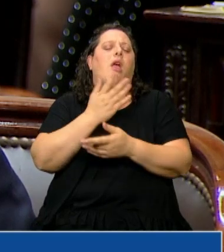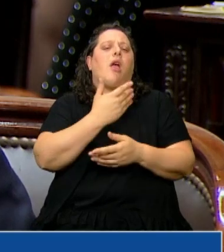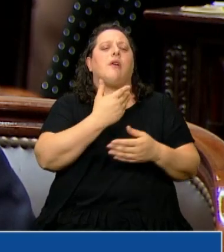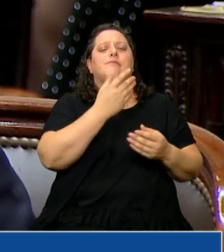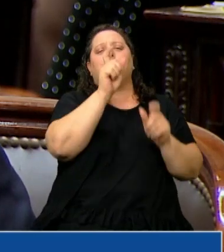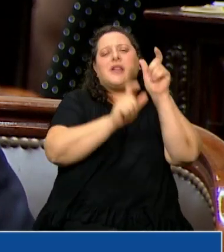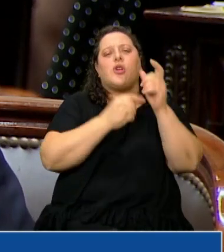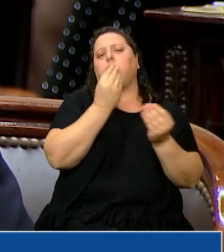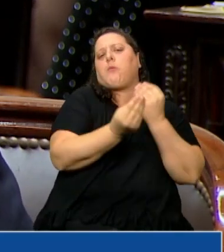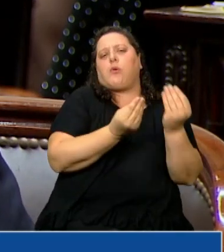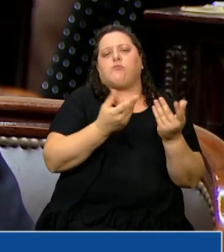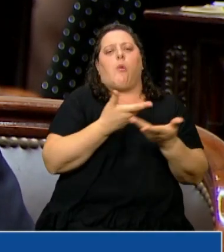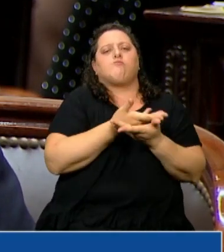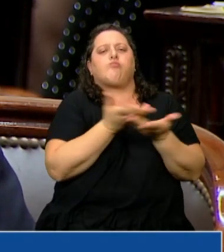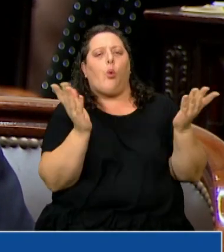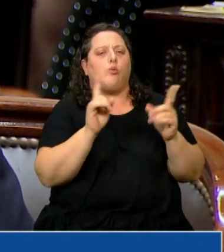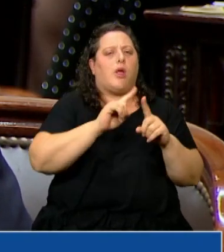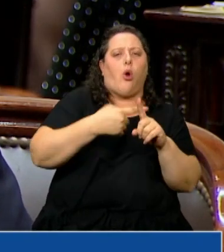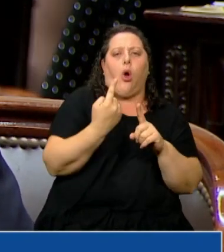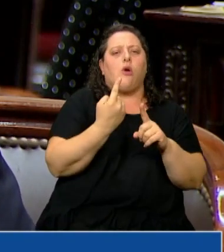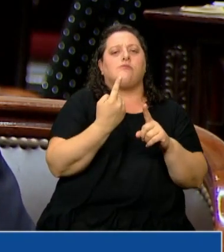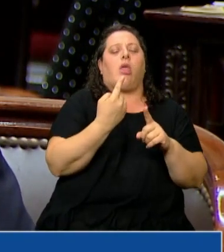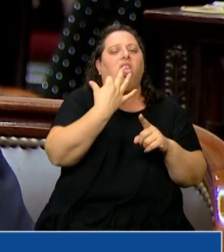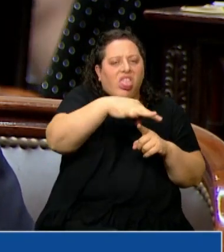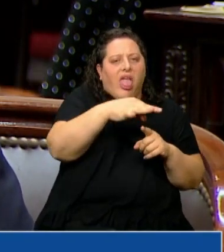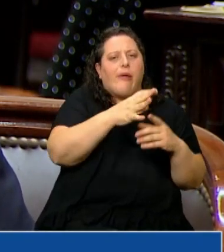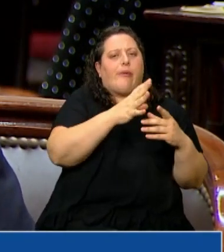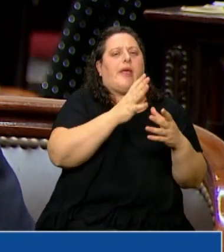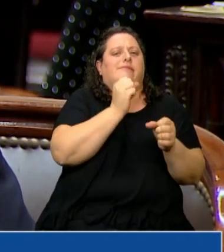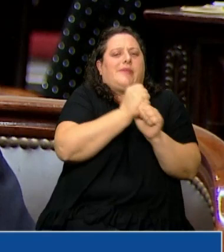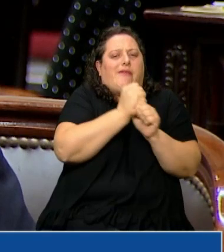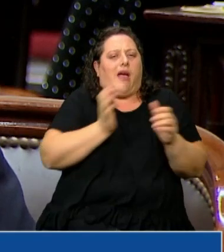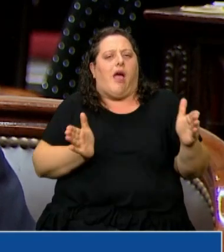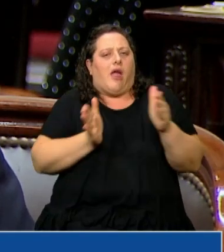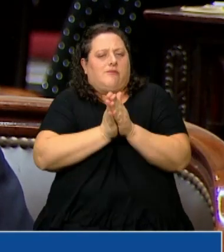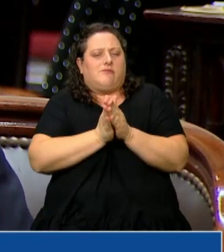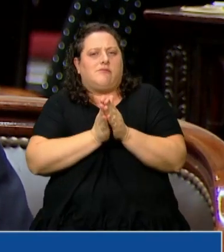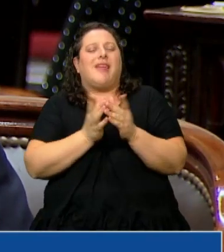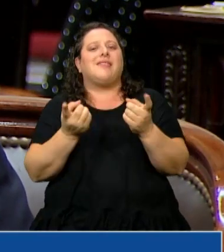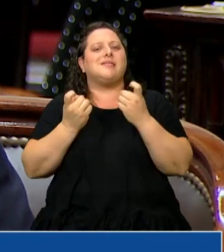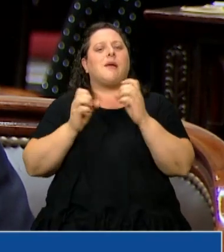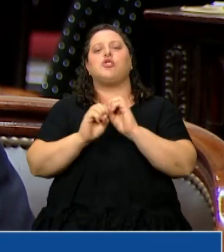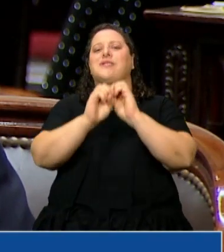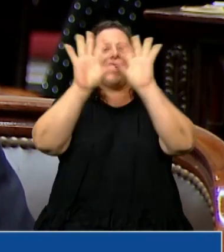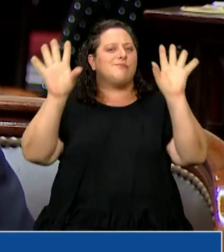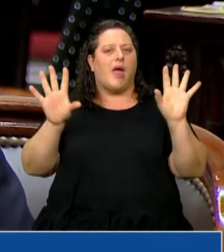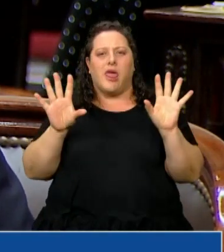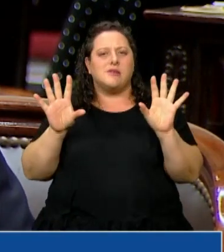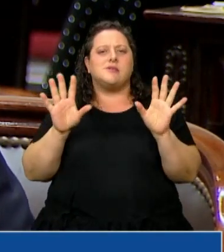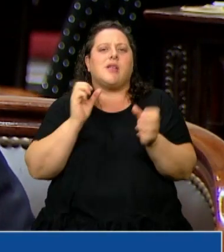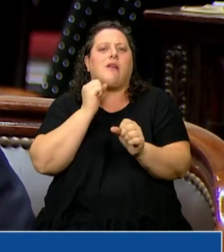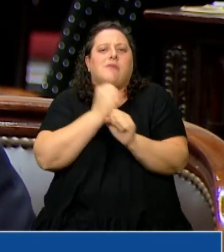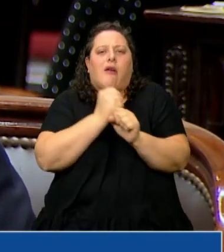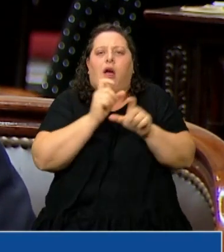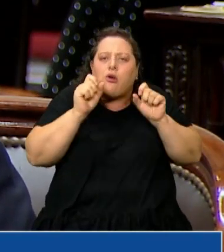Nosotros necesitamos transparencia en el ejercicio de las